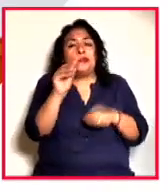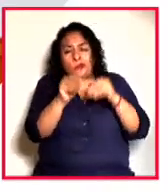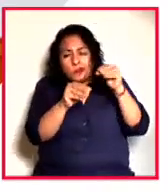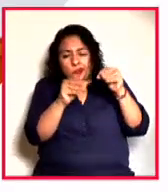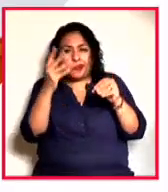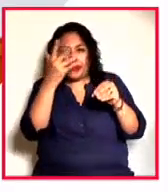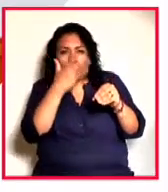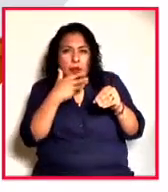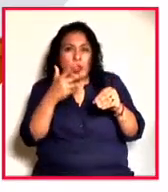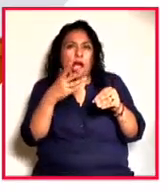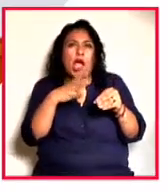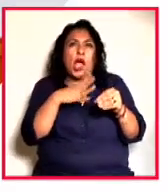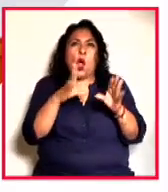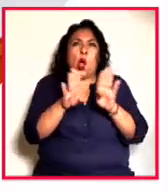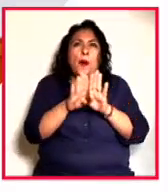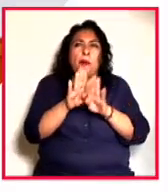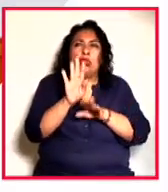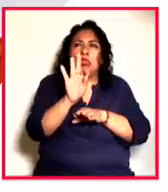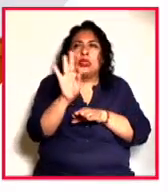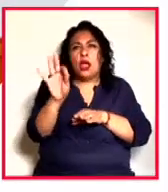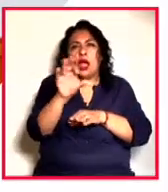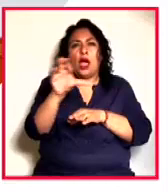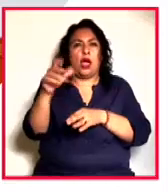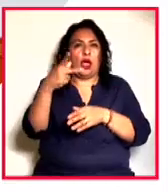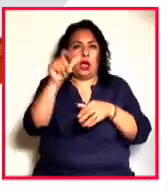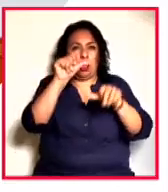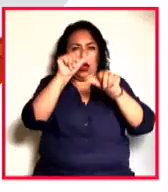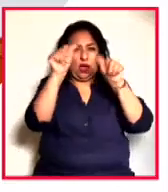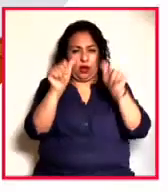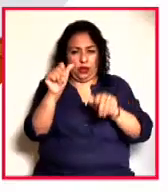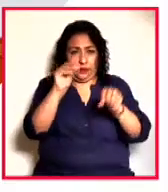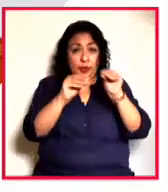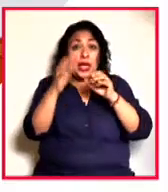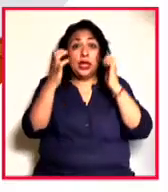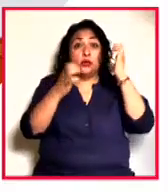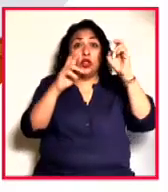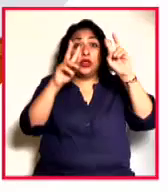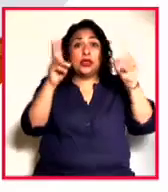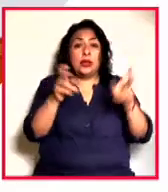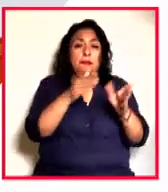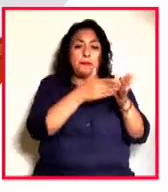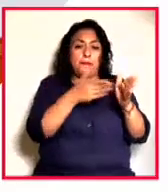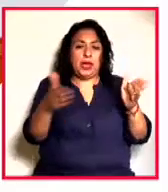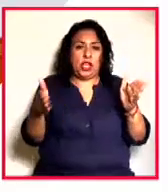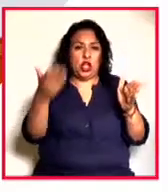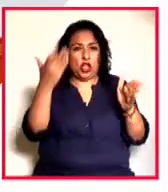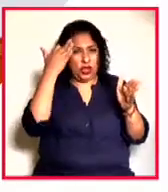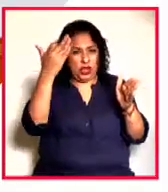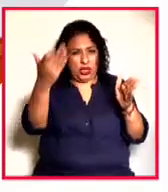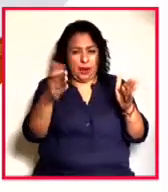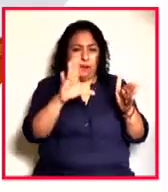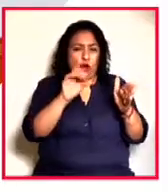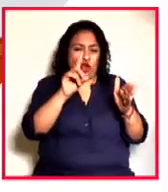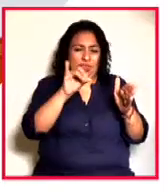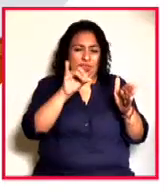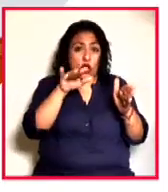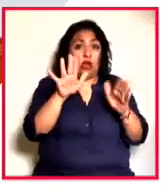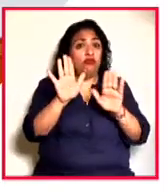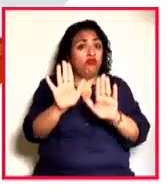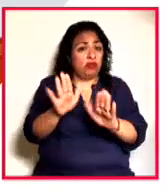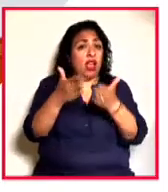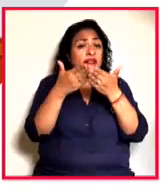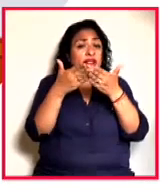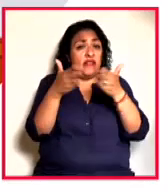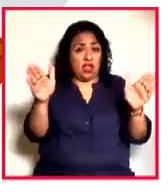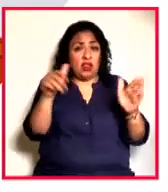resistente y provocadora de su obra. La exposición titulada Período de Tiempo Condicionado permanecerá abierta en